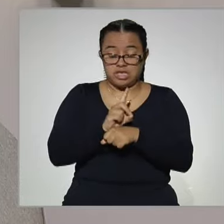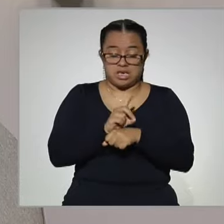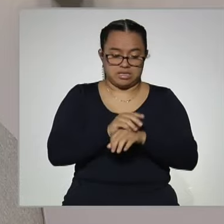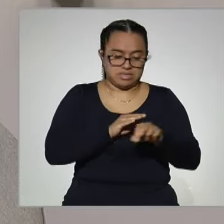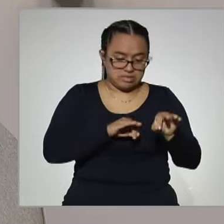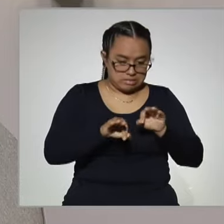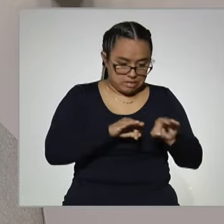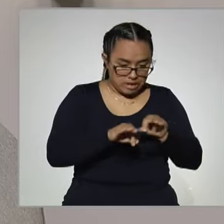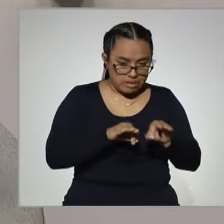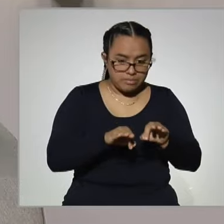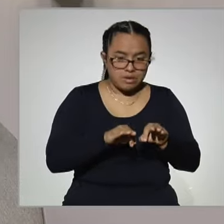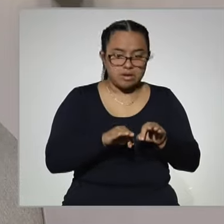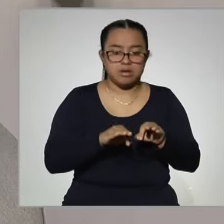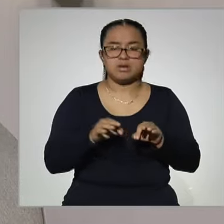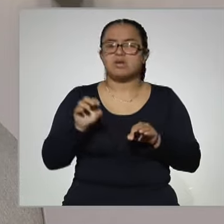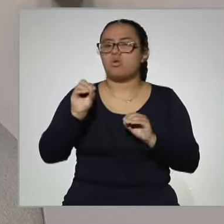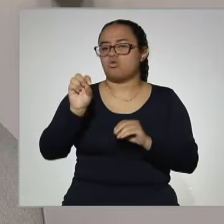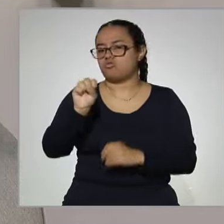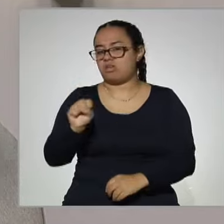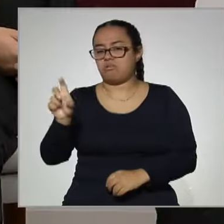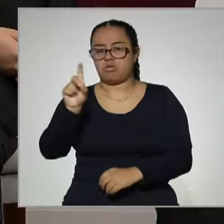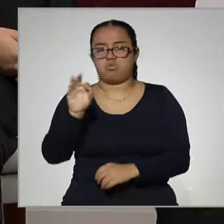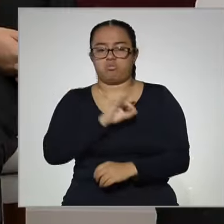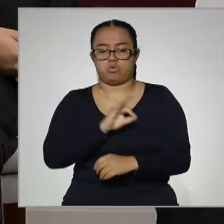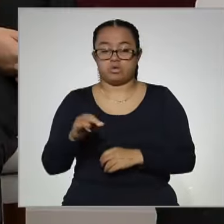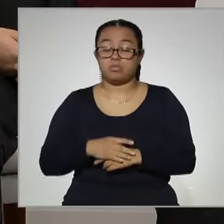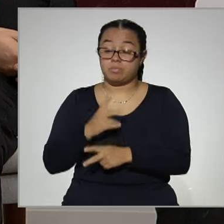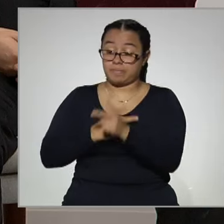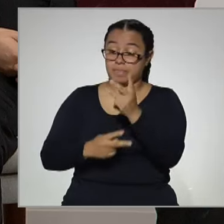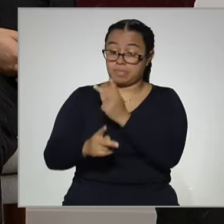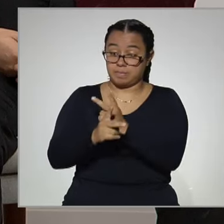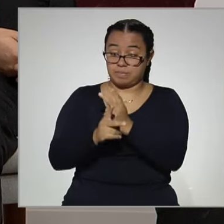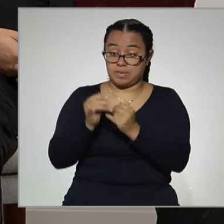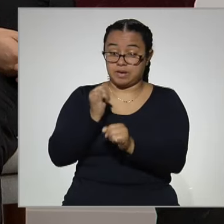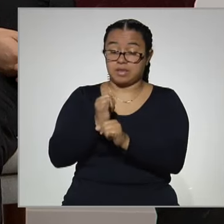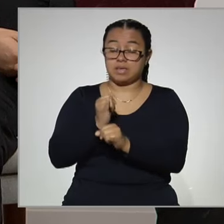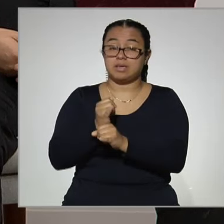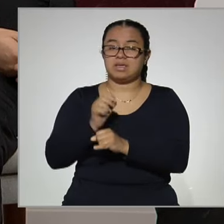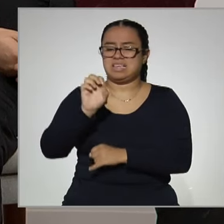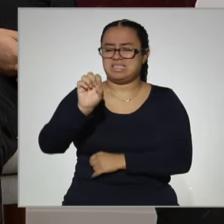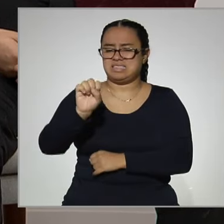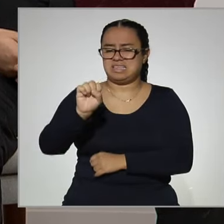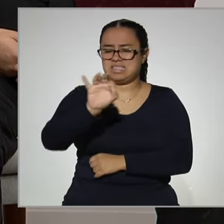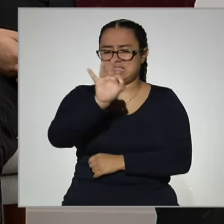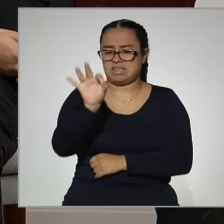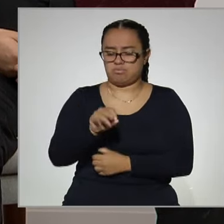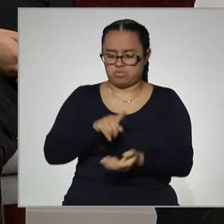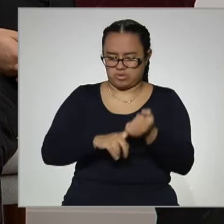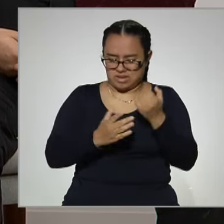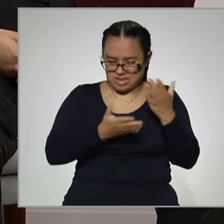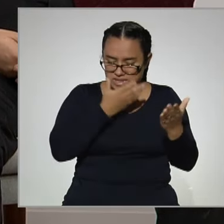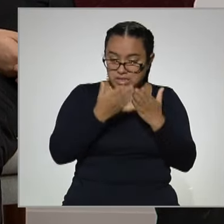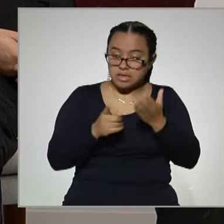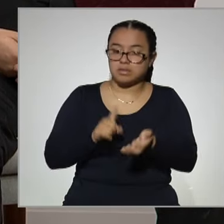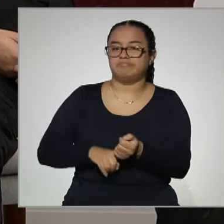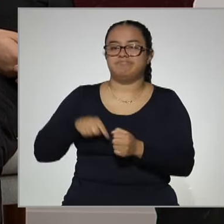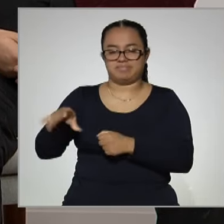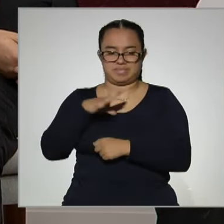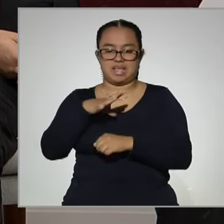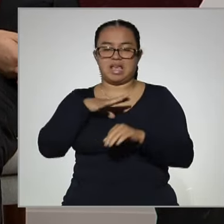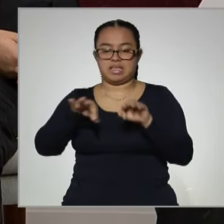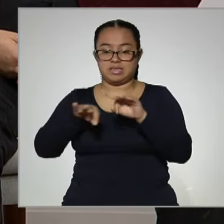hasta los fines de semana. Por ejemplo, en prepa en línea, el 60% de nuestros estudiantes trabajan,